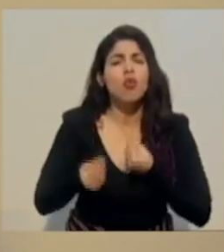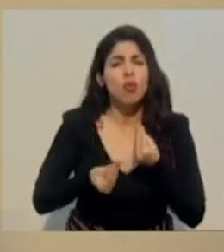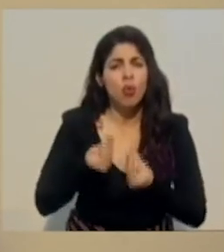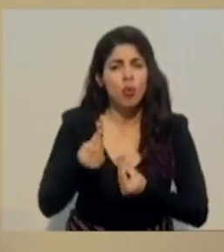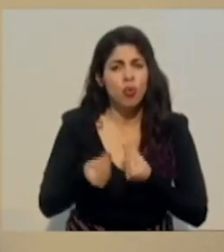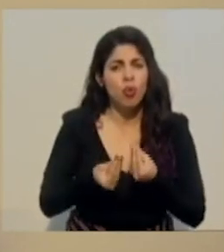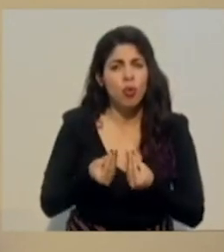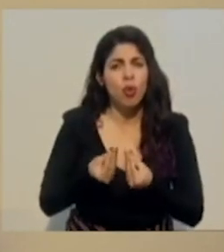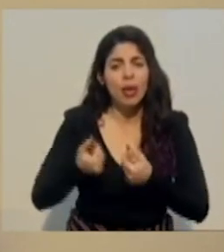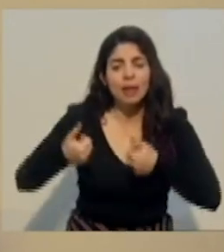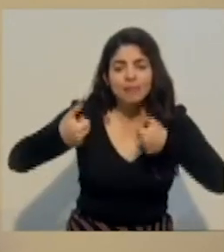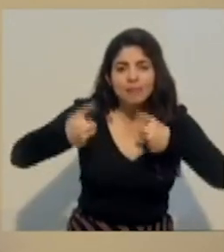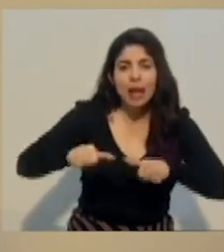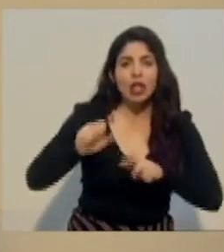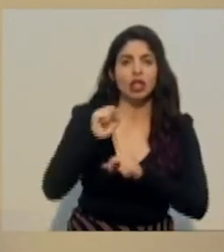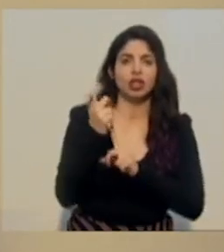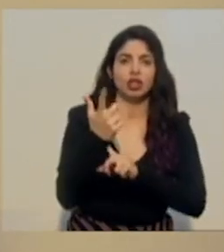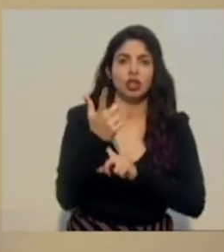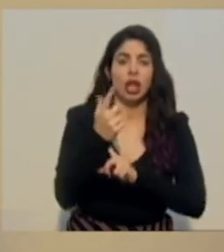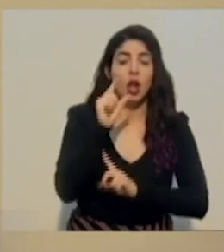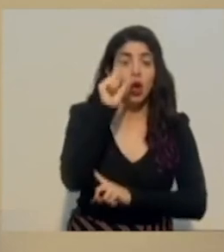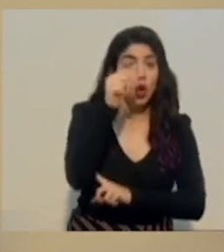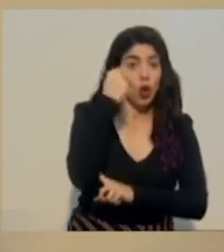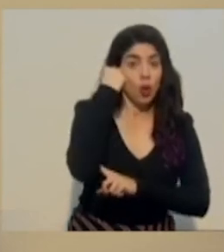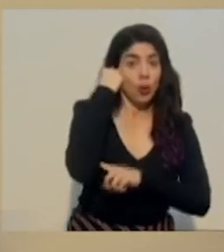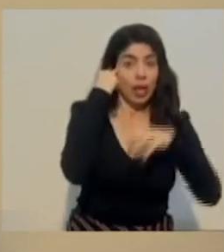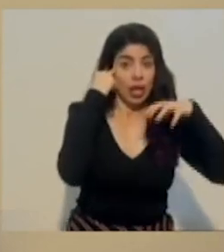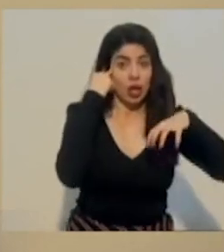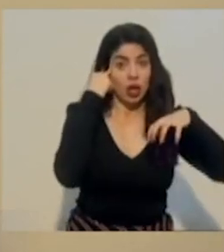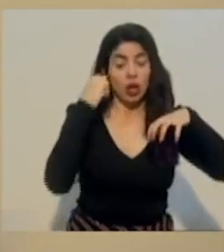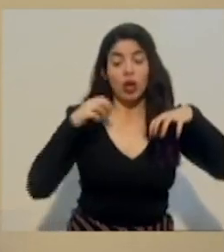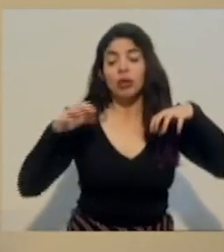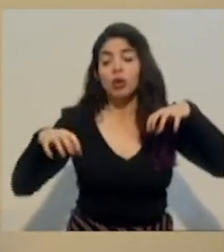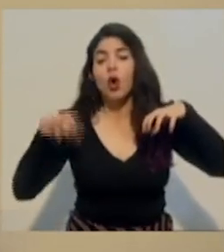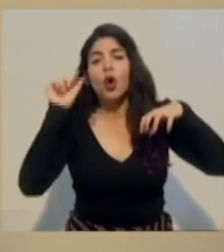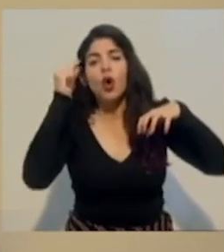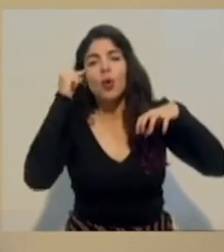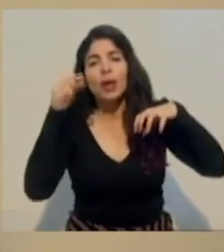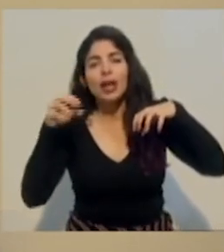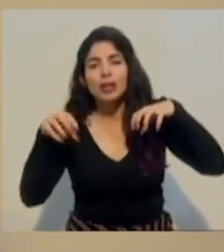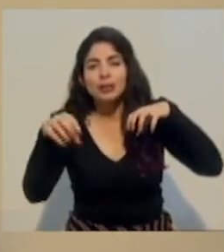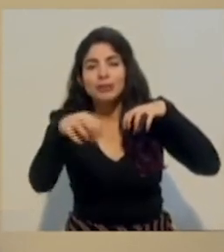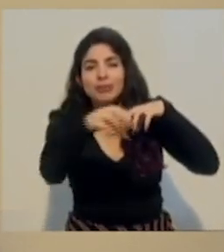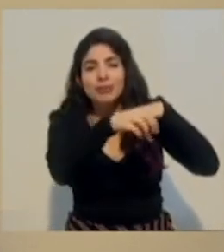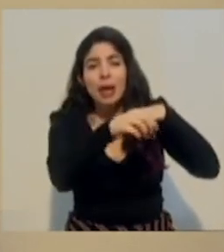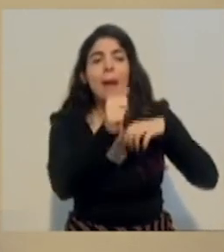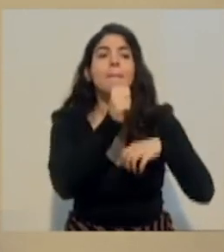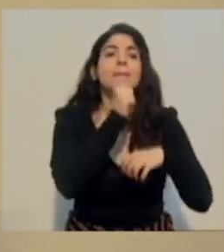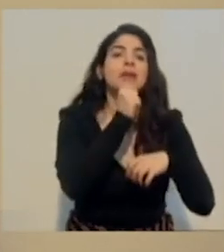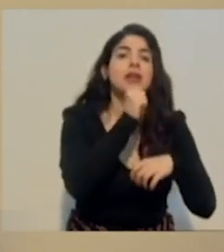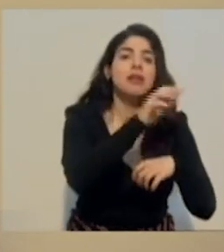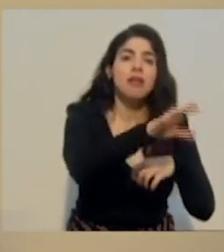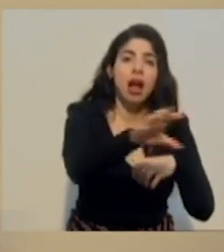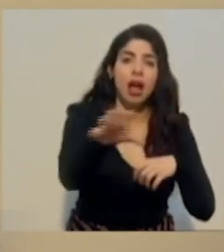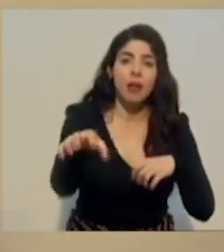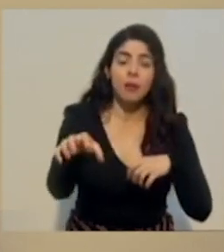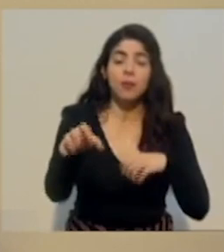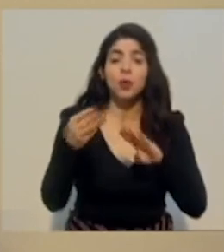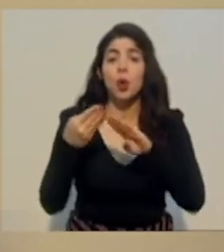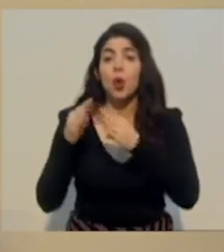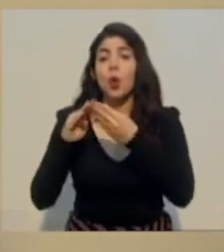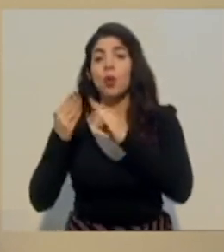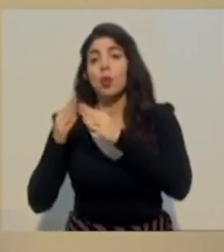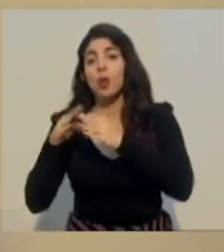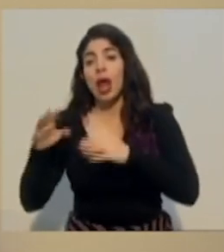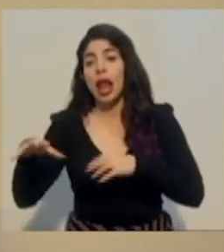pacto social entre gobierno central, gobierno local, sector privado, la base comunalista de este país